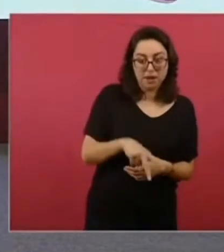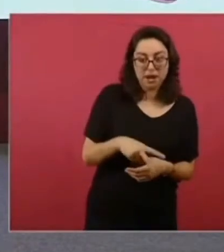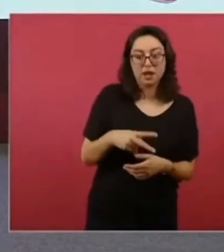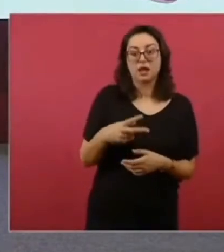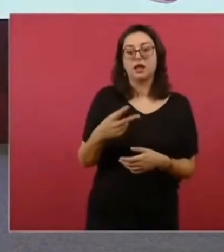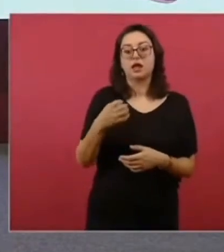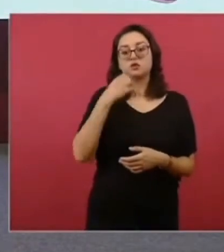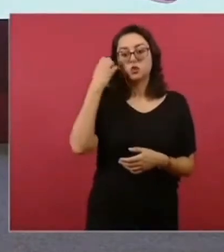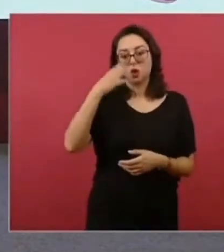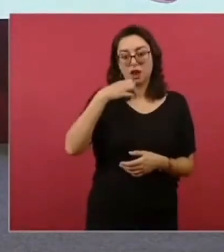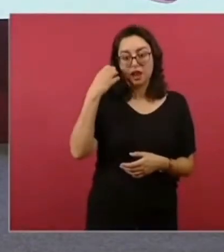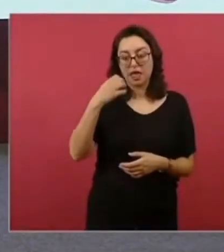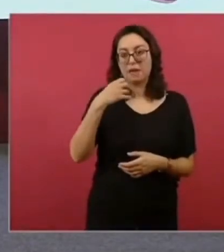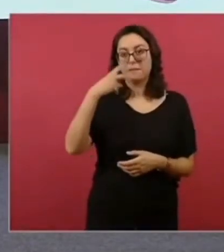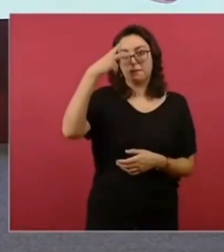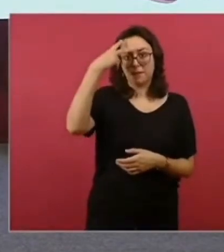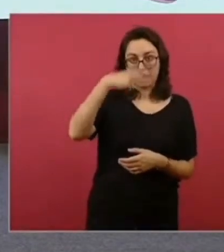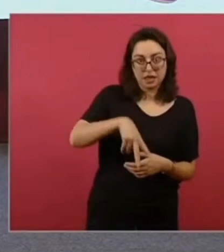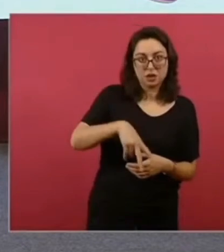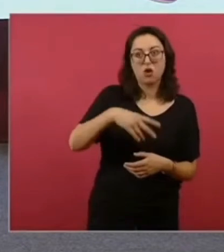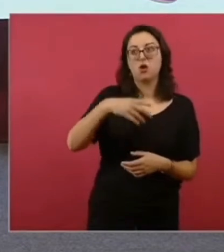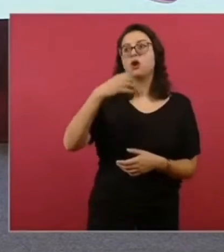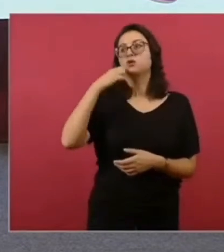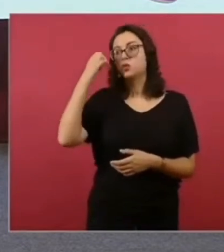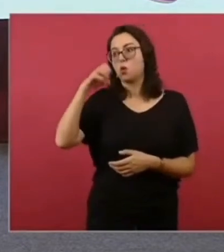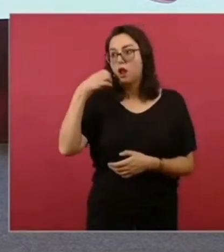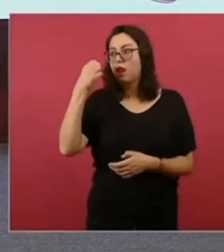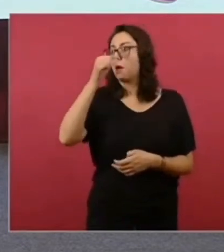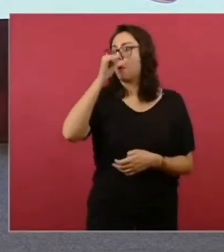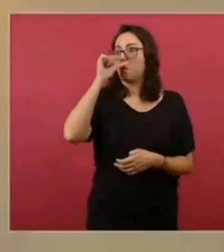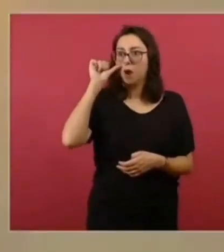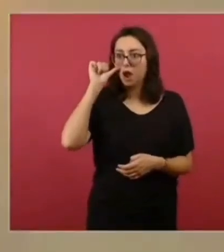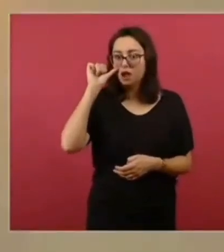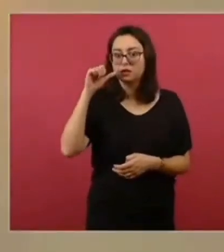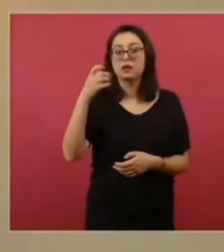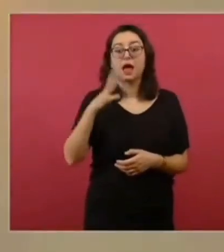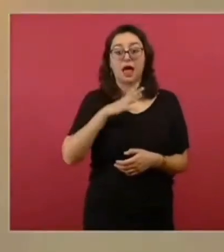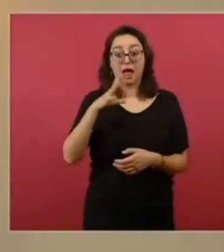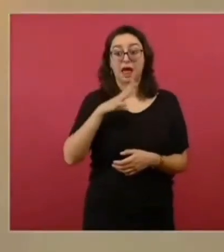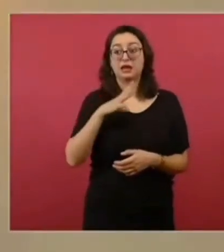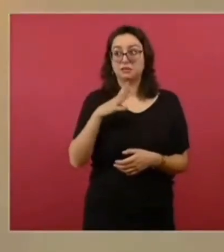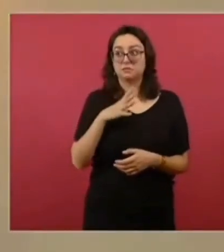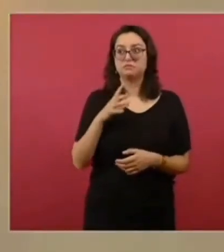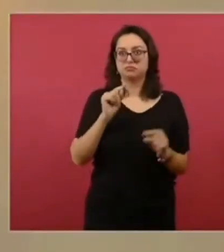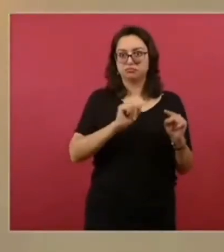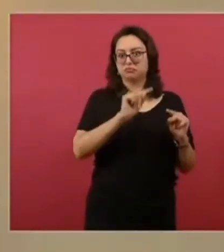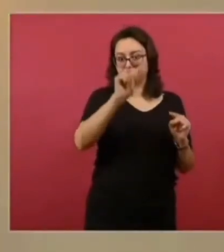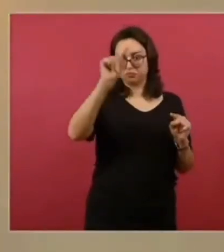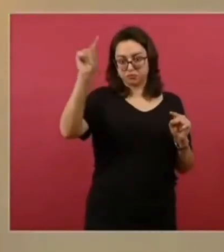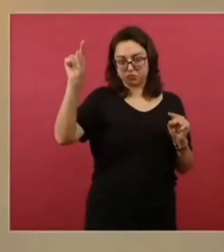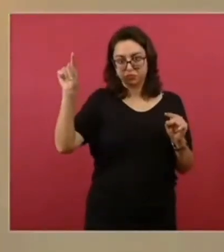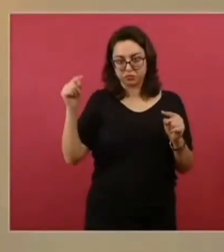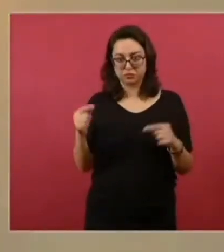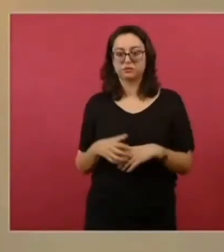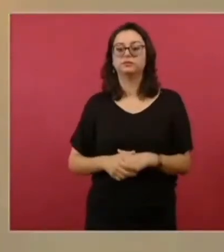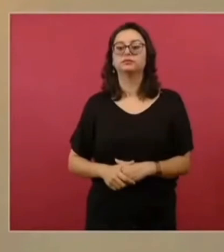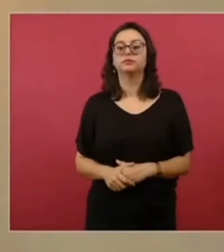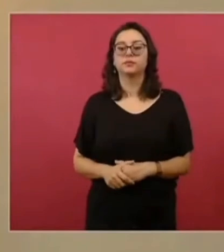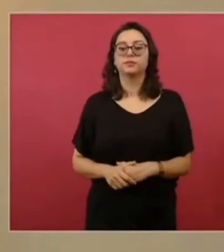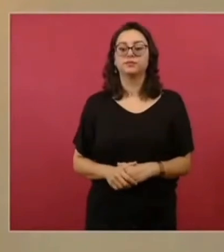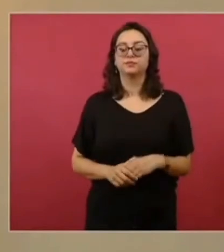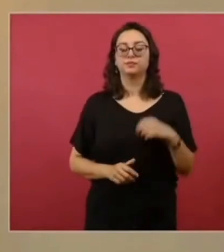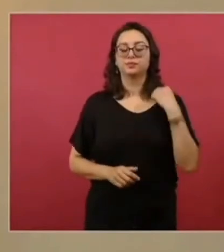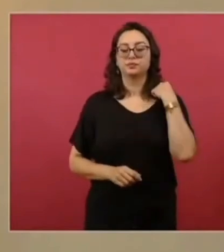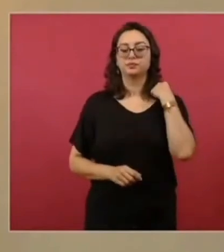Juárez. Tenemos muchas escuelas Benito Juárez en América Latina y el Caribe. También contamos, si